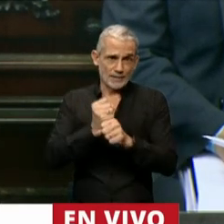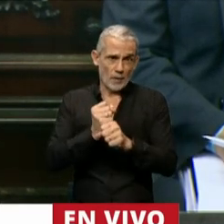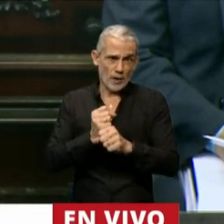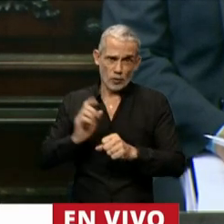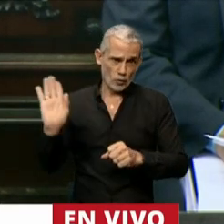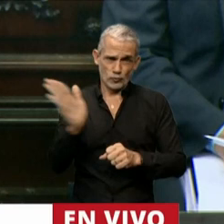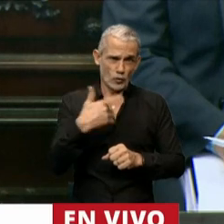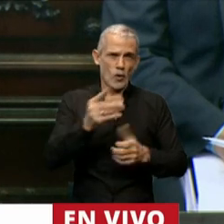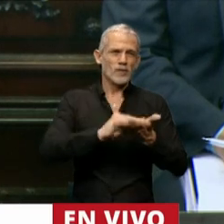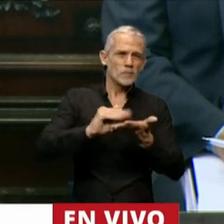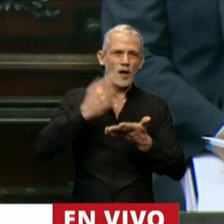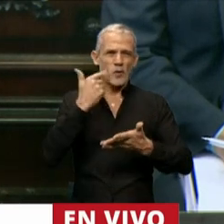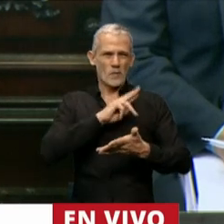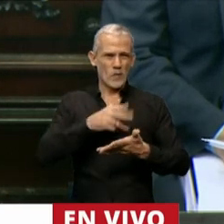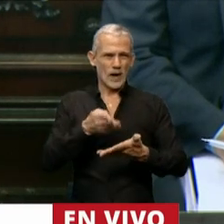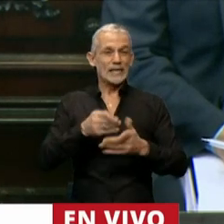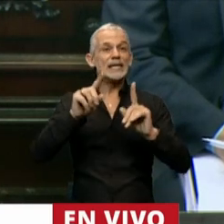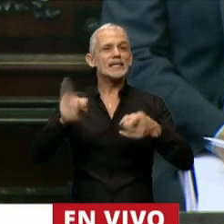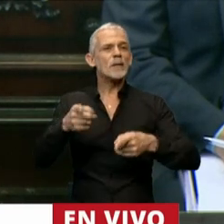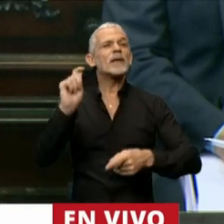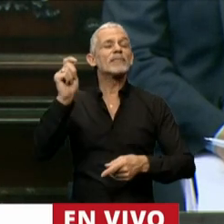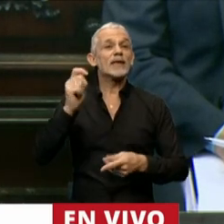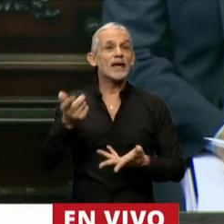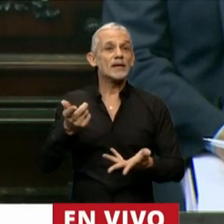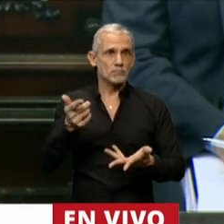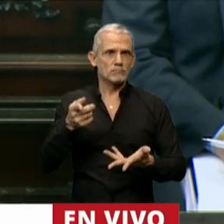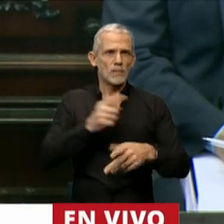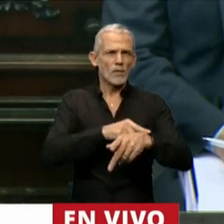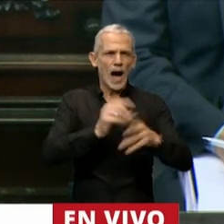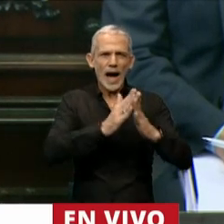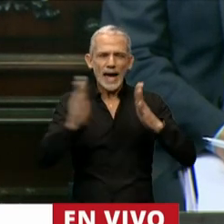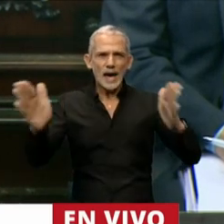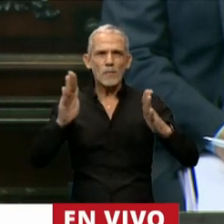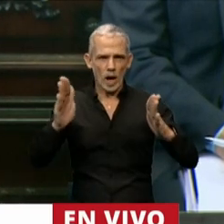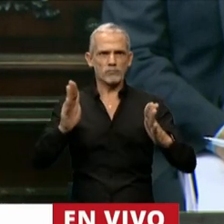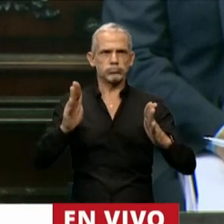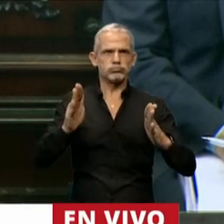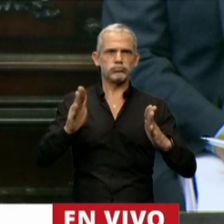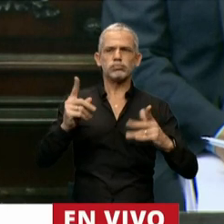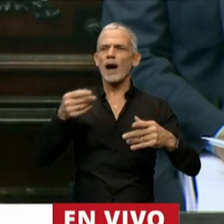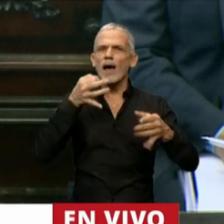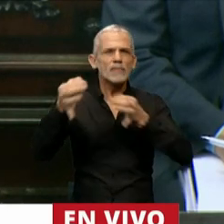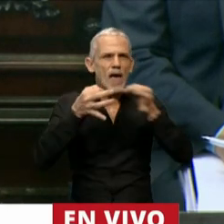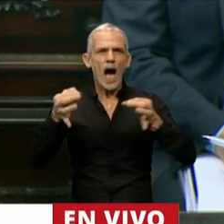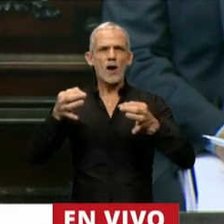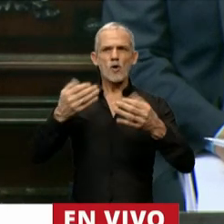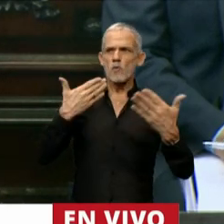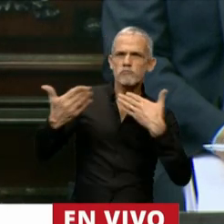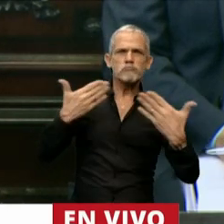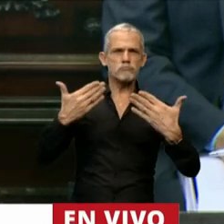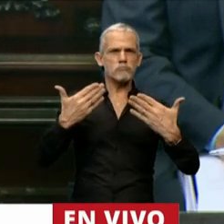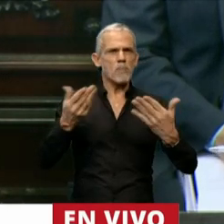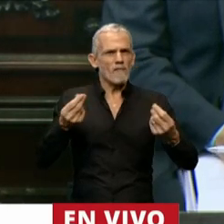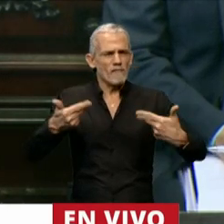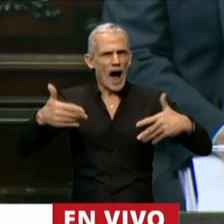vienen llevando adelante, pero fundamentalmente creo yo de una época donde sí se valora el diálogo político, donde sí se valora